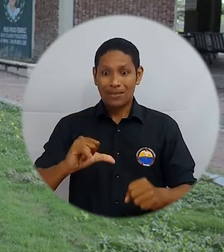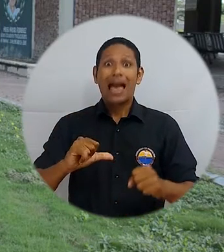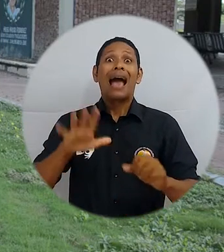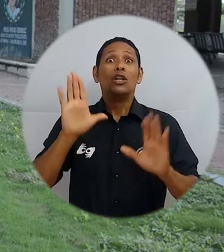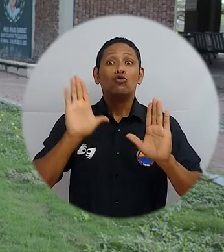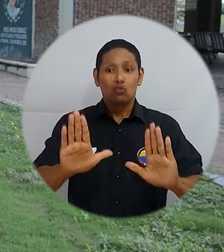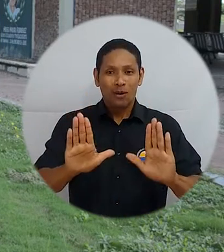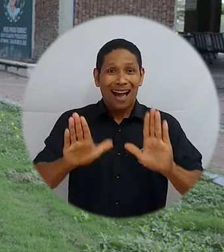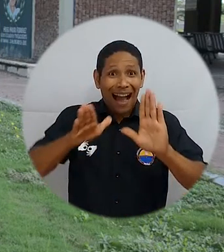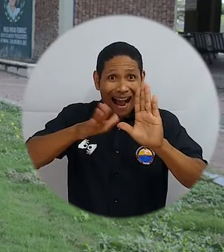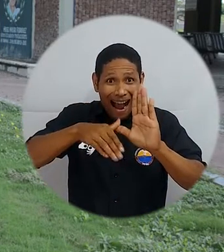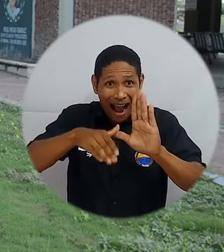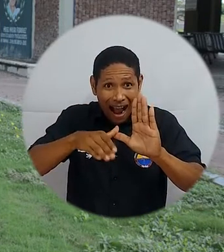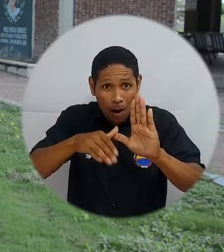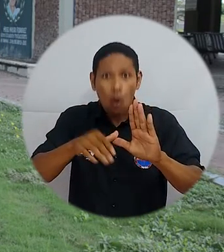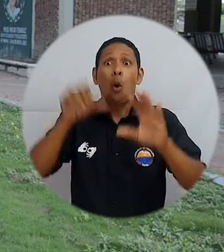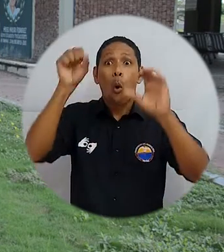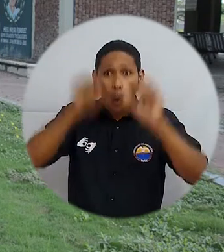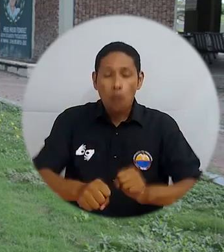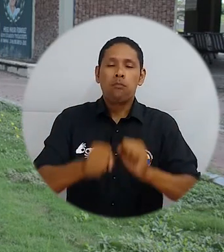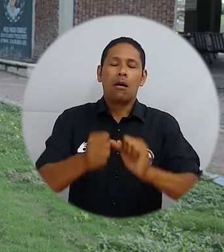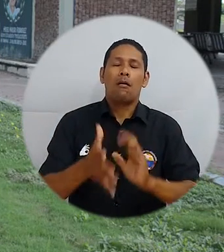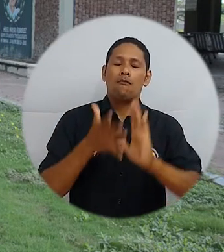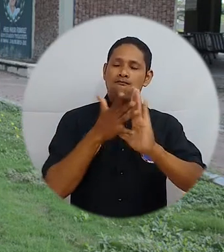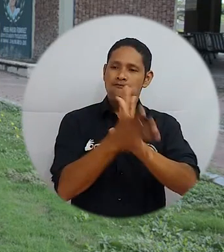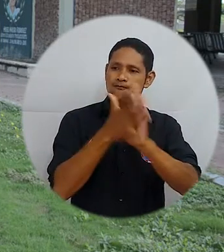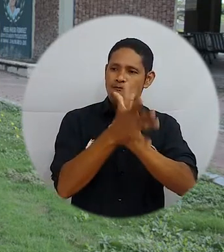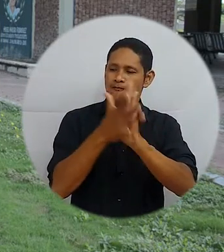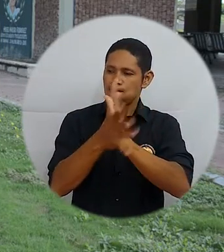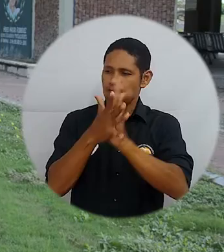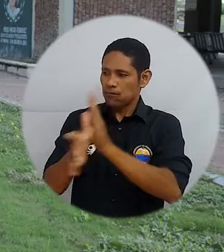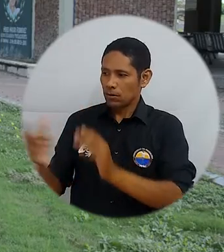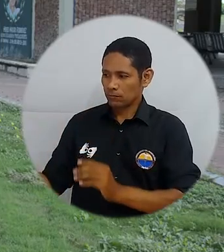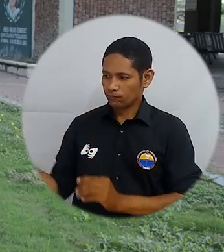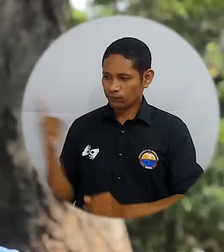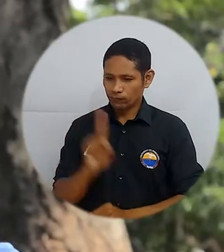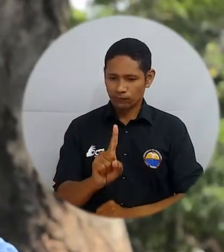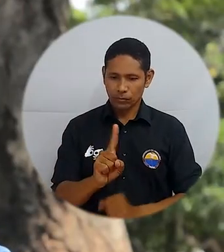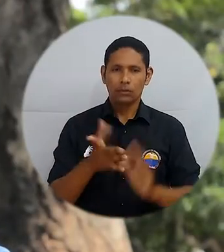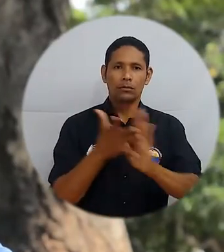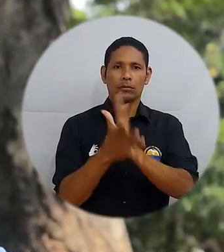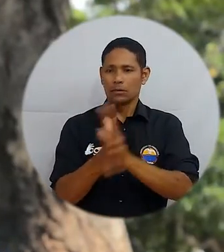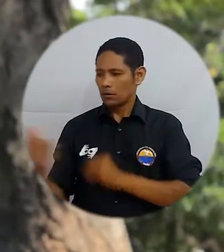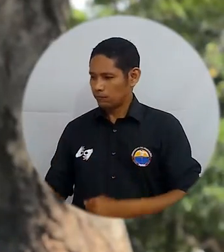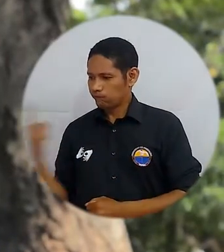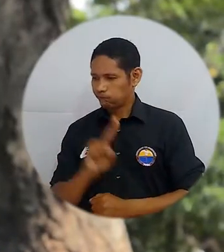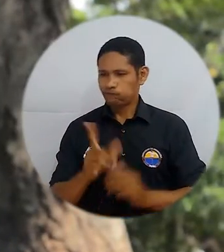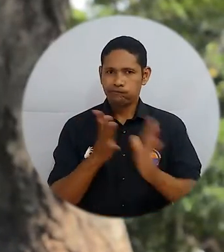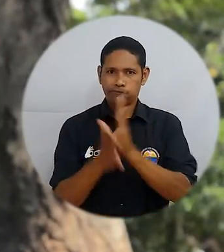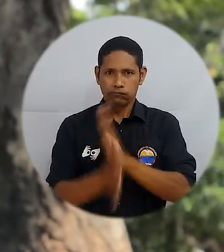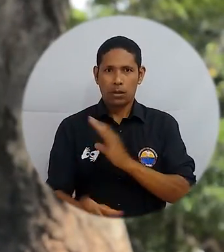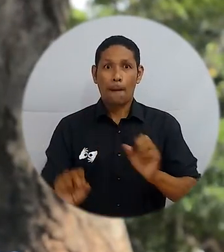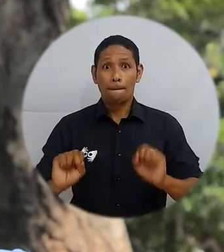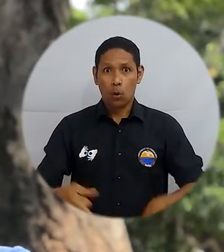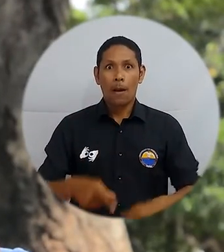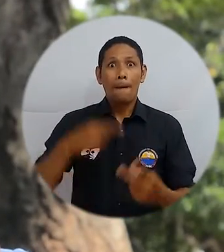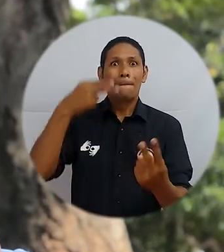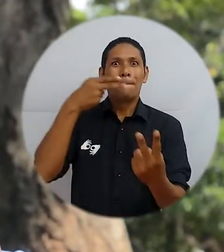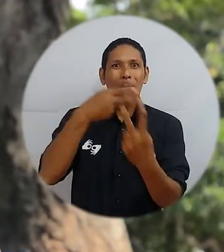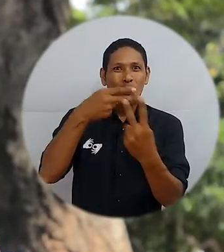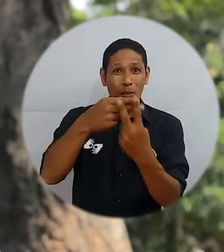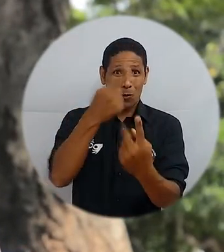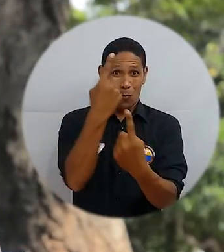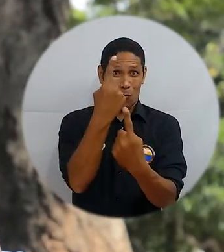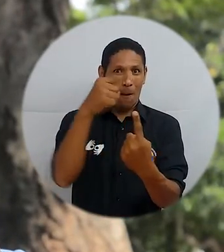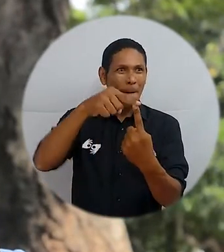candidatos que aspiran a la rectoría de la Universidad del Magdalena se dirijan a la comunidad. Iniciamos con el candidato con el número 1 en el